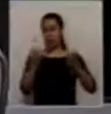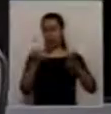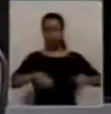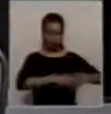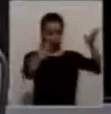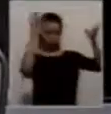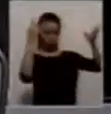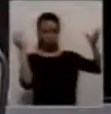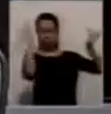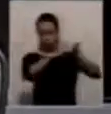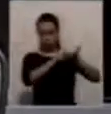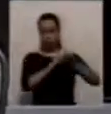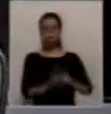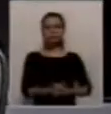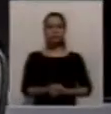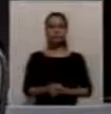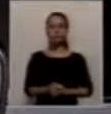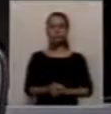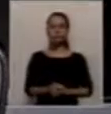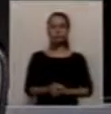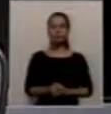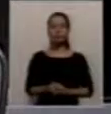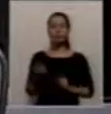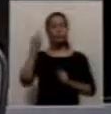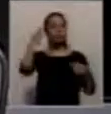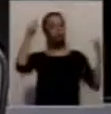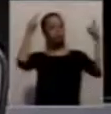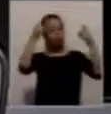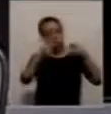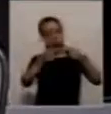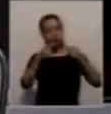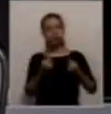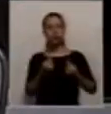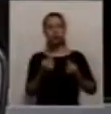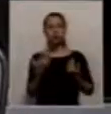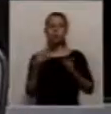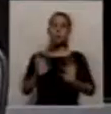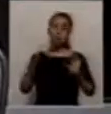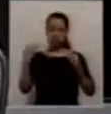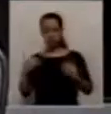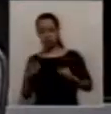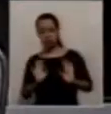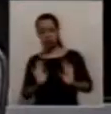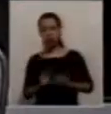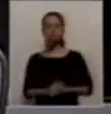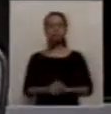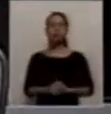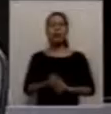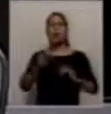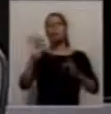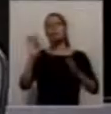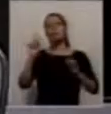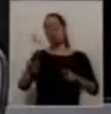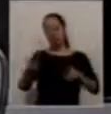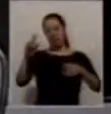con estos temas, desde la mirada objetiva de lo que puede o no llegar a ser, sobre todo en la situación que estamos y